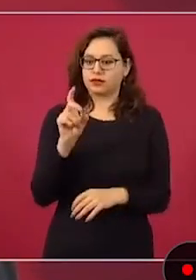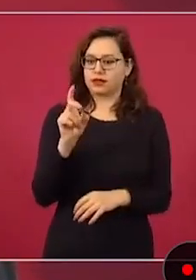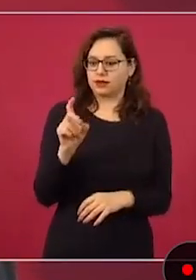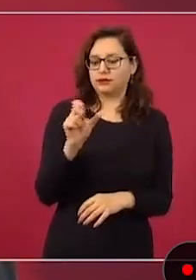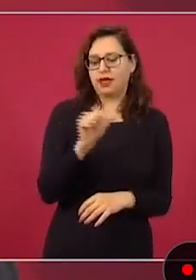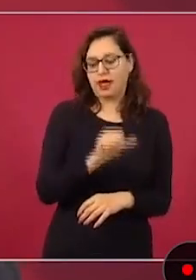30 años en adelante.